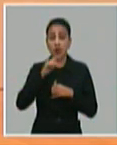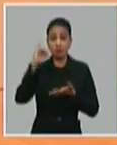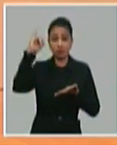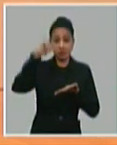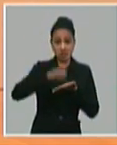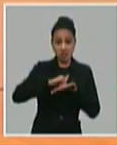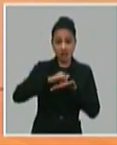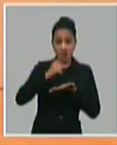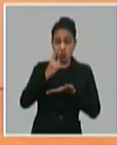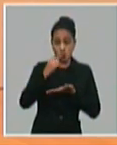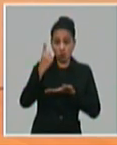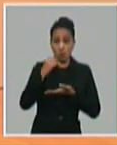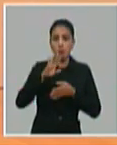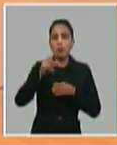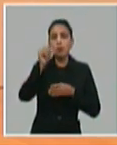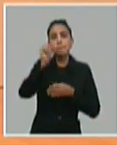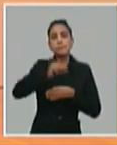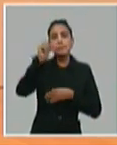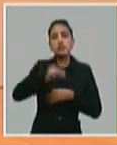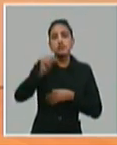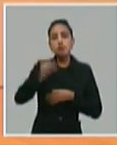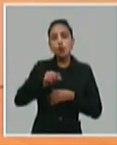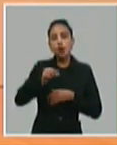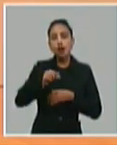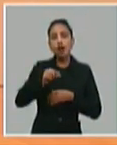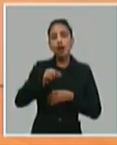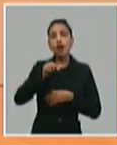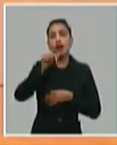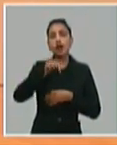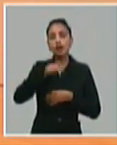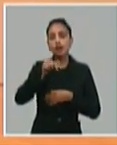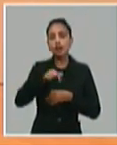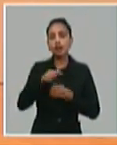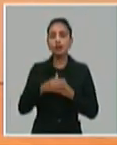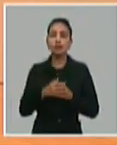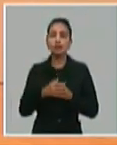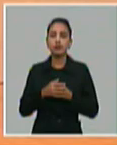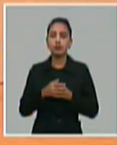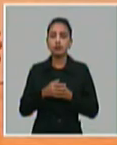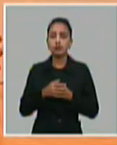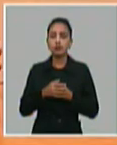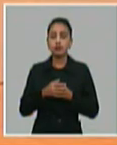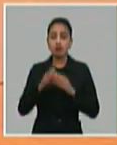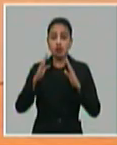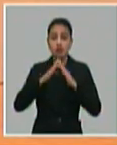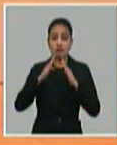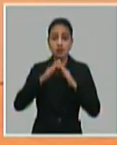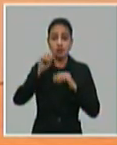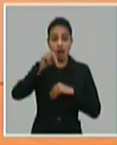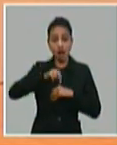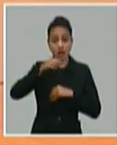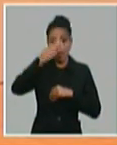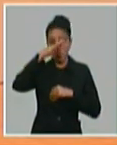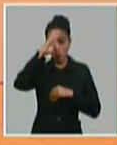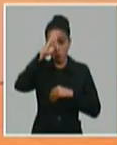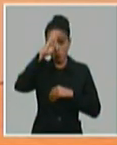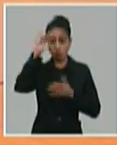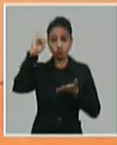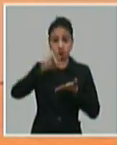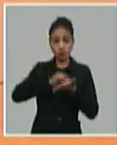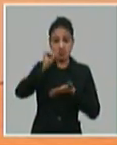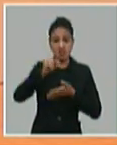a traer solo personas que radican en nuestro país, que son